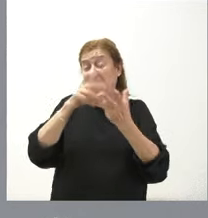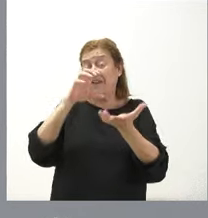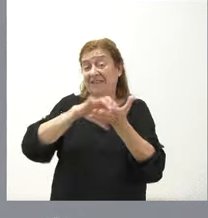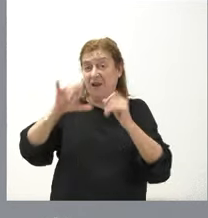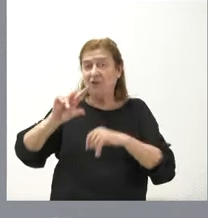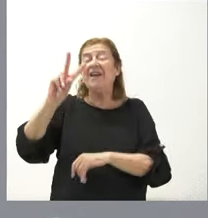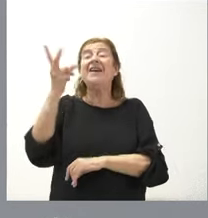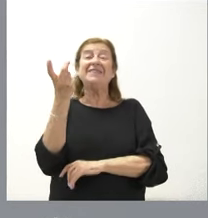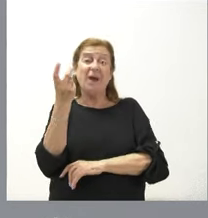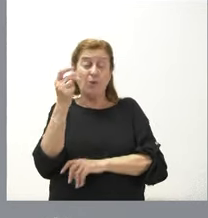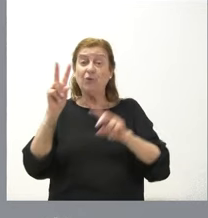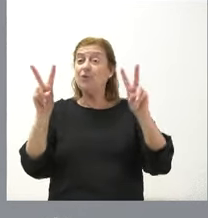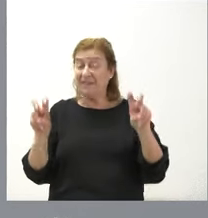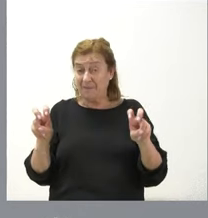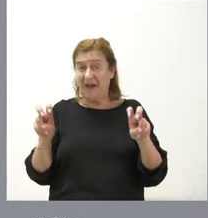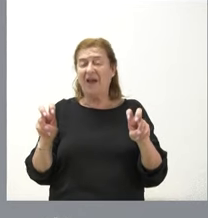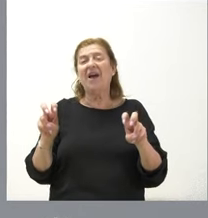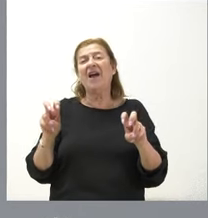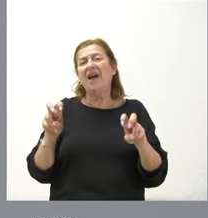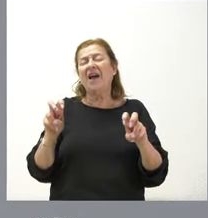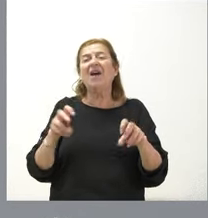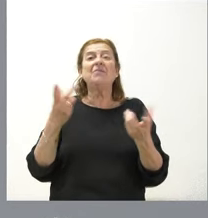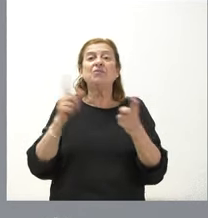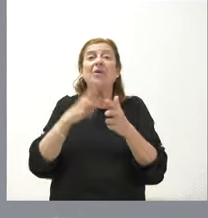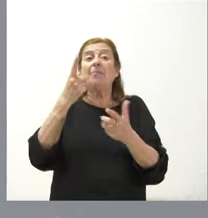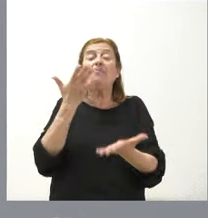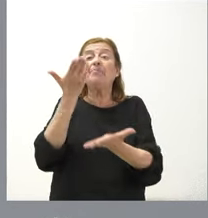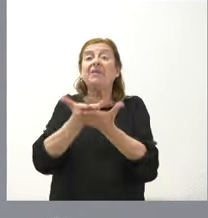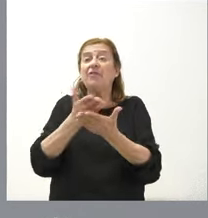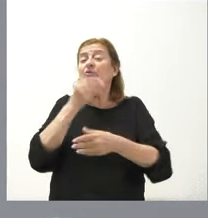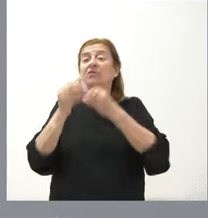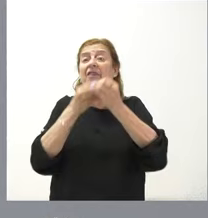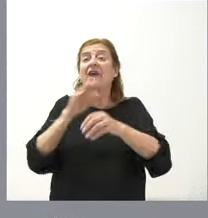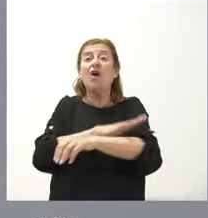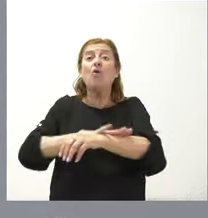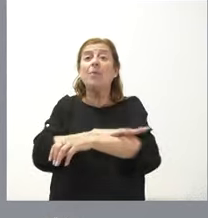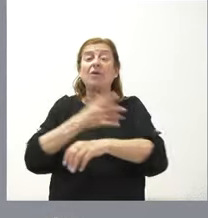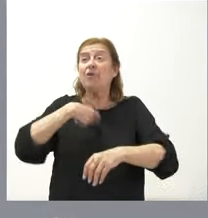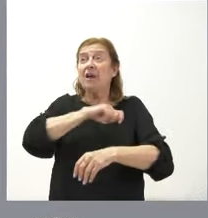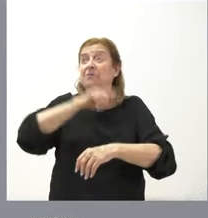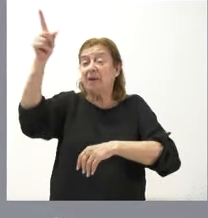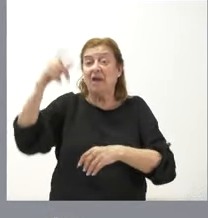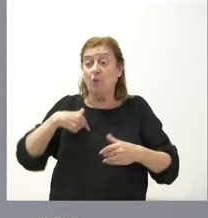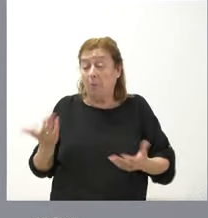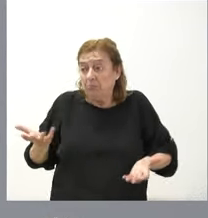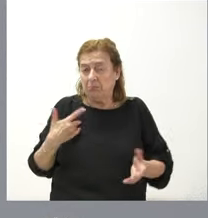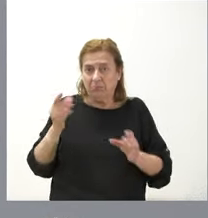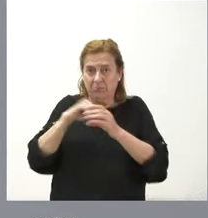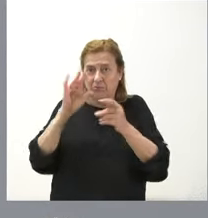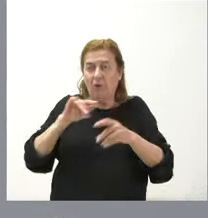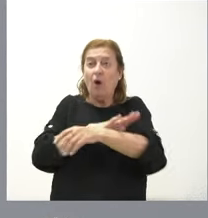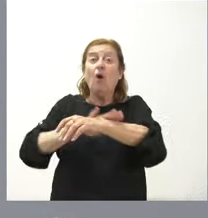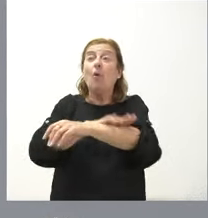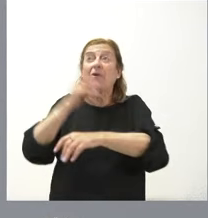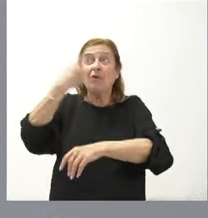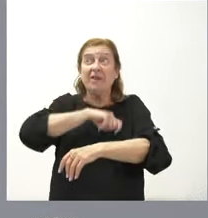El segundo de los aspectos pues como es una petición que se hace al Gobierno de España nosotros no tenemos nada que añadir quizás sea al Gobierno de España quien